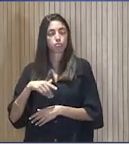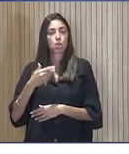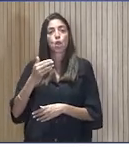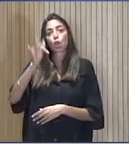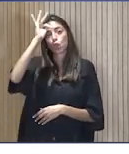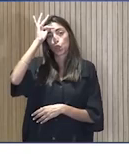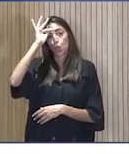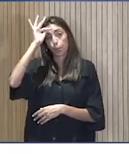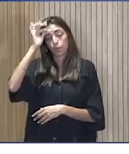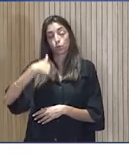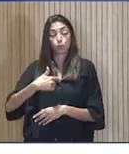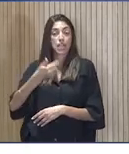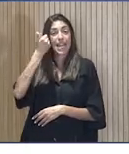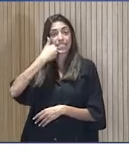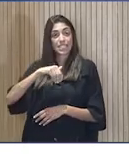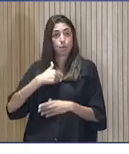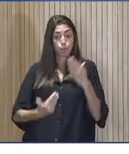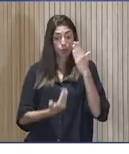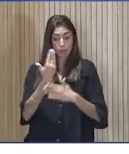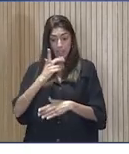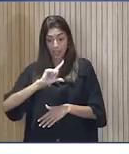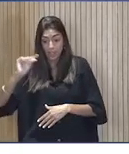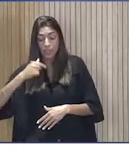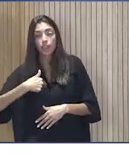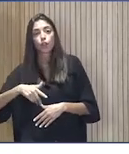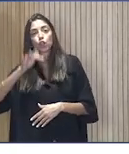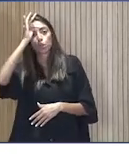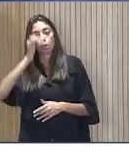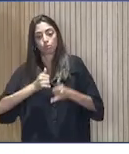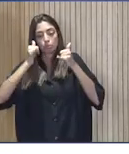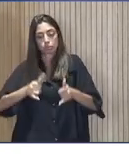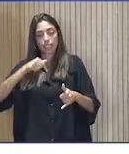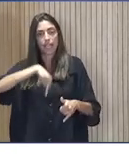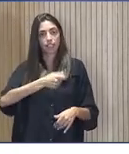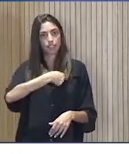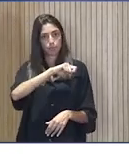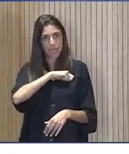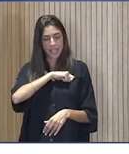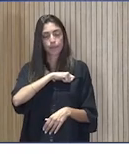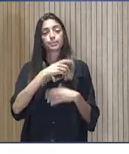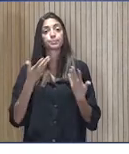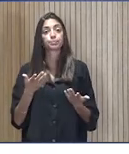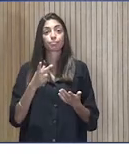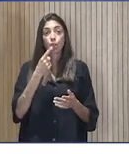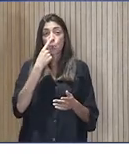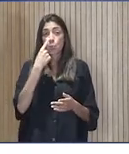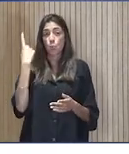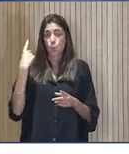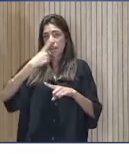Salí el sábado por la mañana y llegué el domingo por la noche. Solo salir es una odisea. Hace un año y medio,